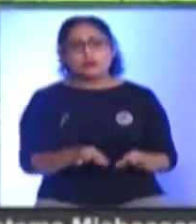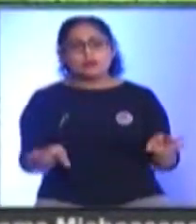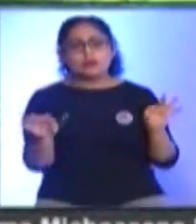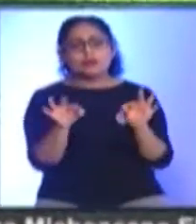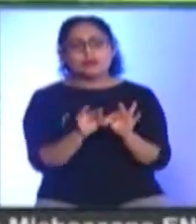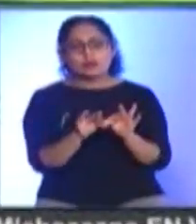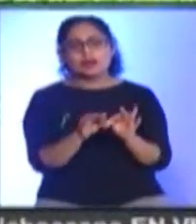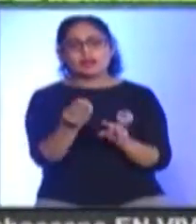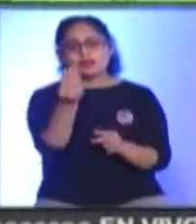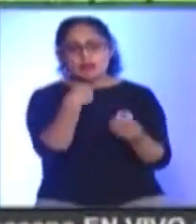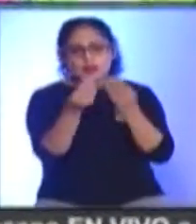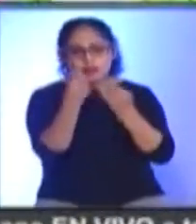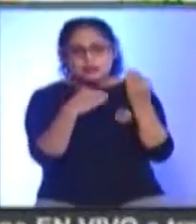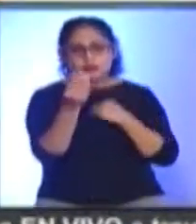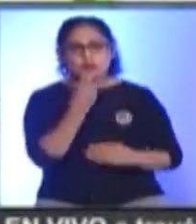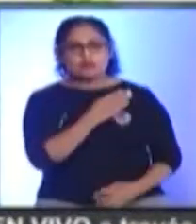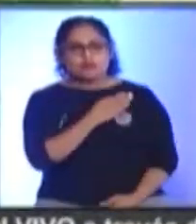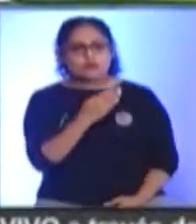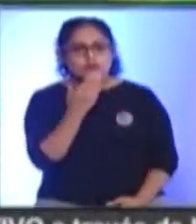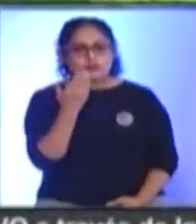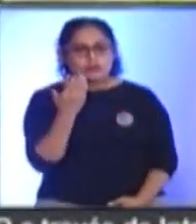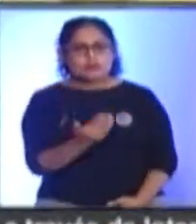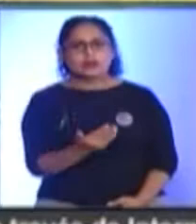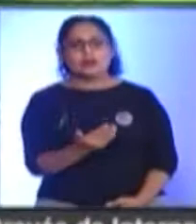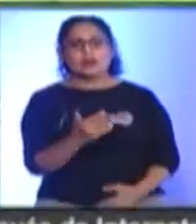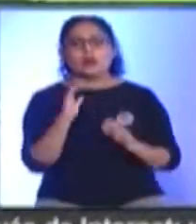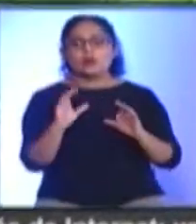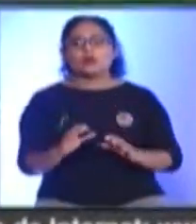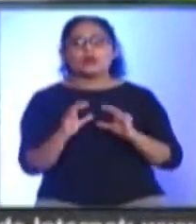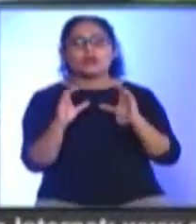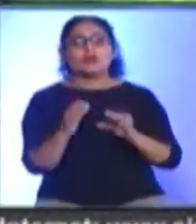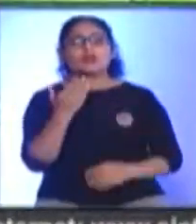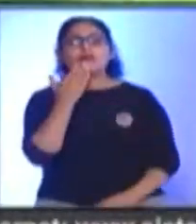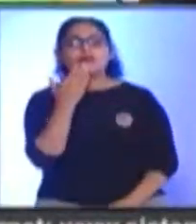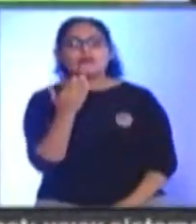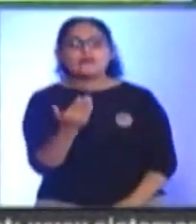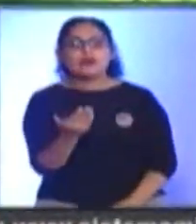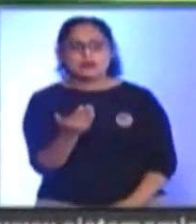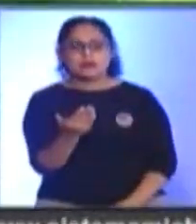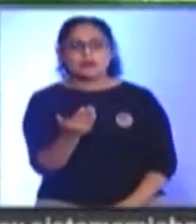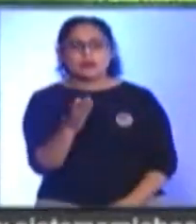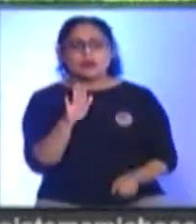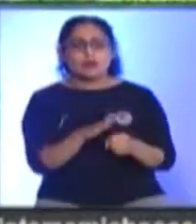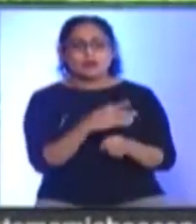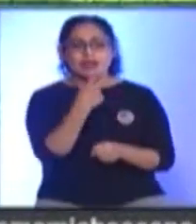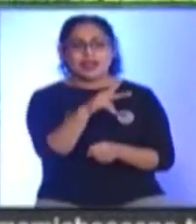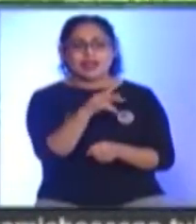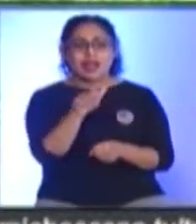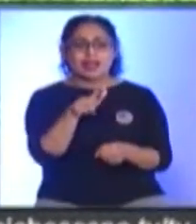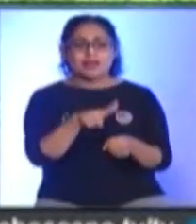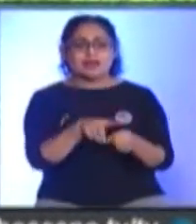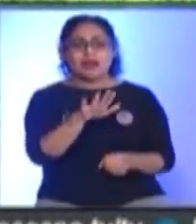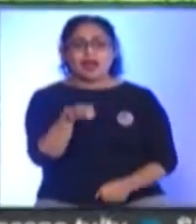su nutrición Su alimentación Que sí debe de estar Muy cuidado Toda esa parte Porque ya Son animales Muy grandes Ya de